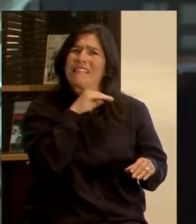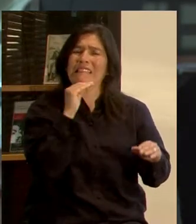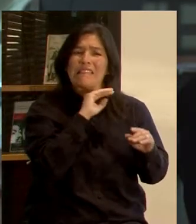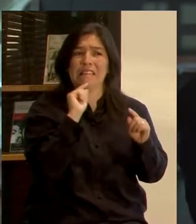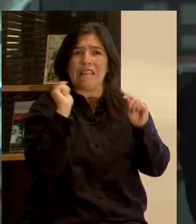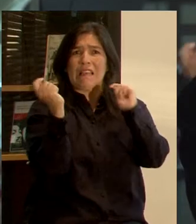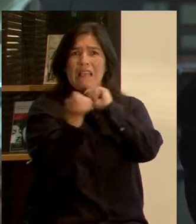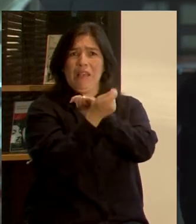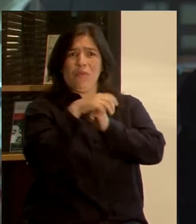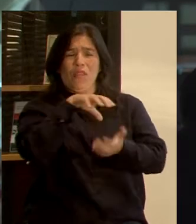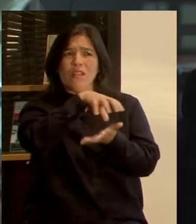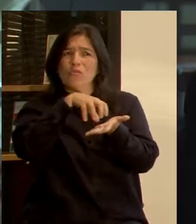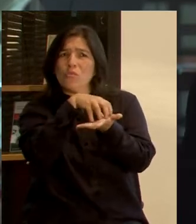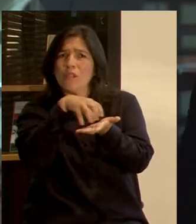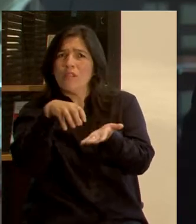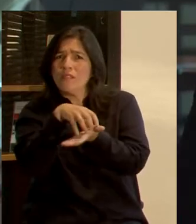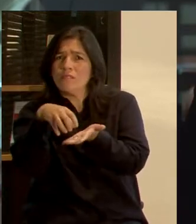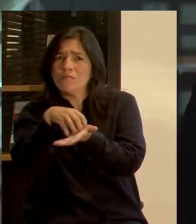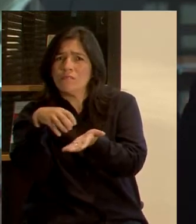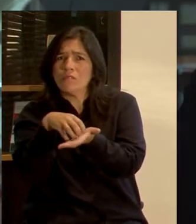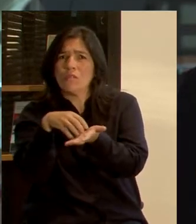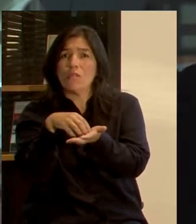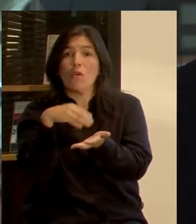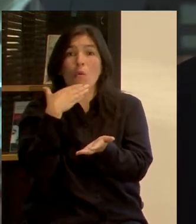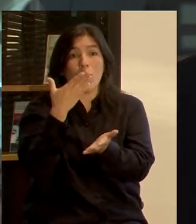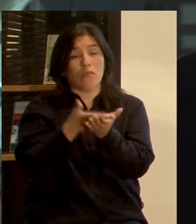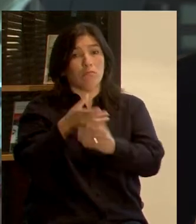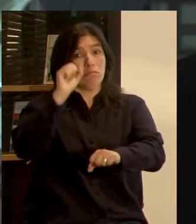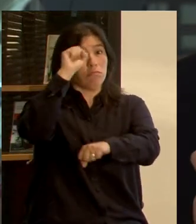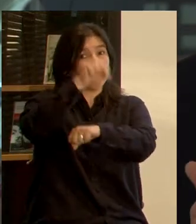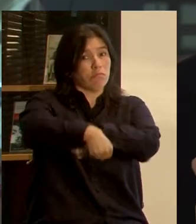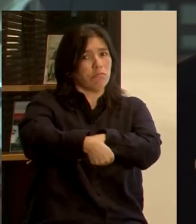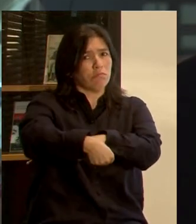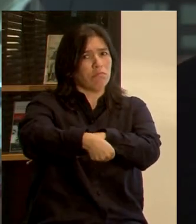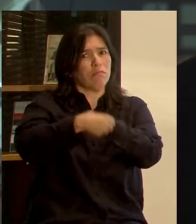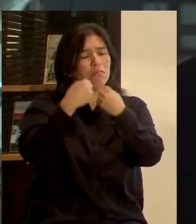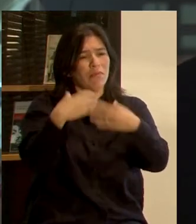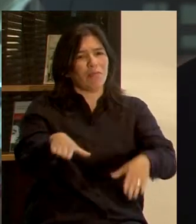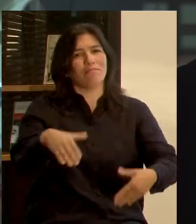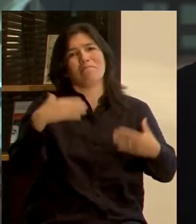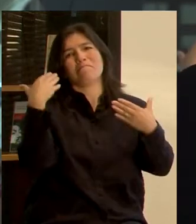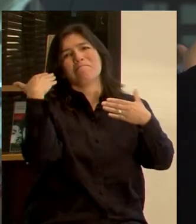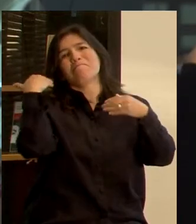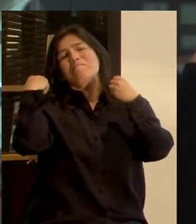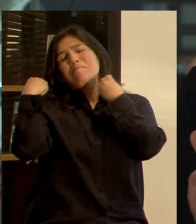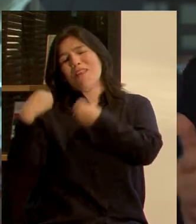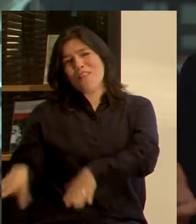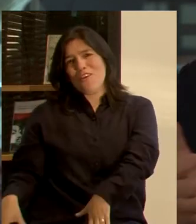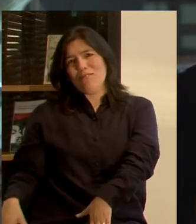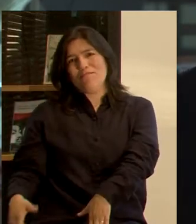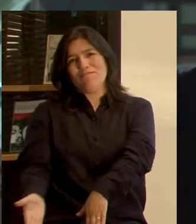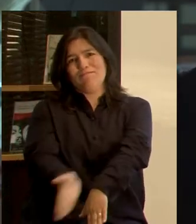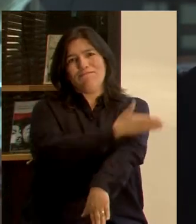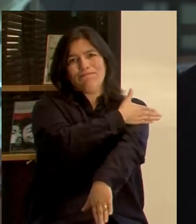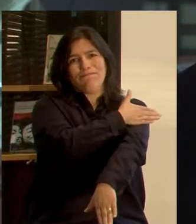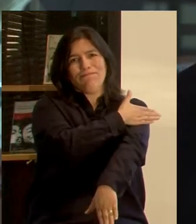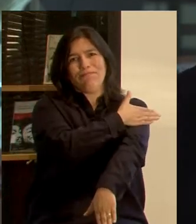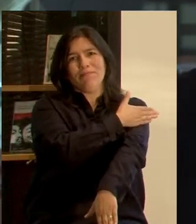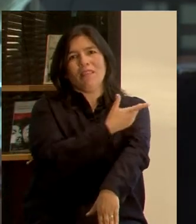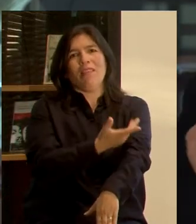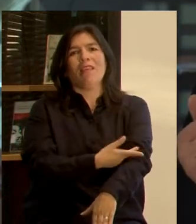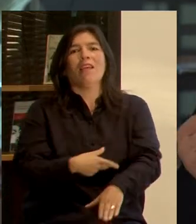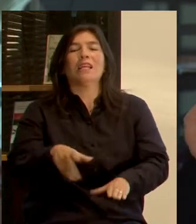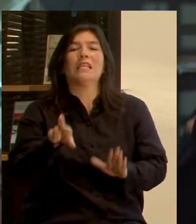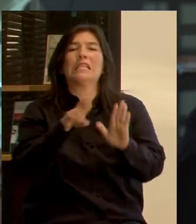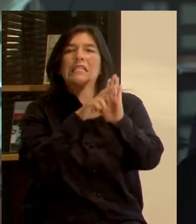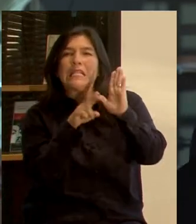cambio de las ciudades. Por lo tanto, cuando se van a aprobar, ya están desfasados. Y eso hace que imperen reglas más